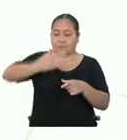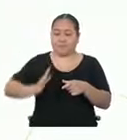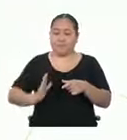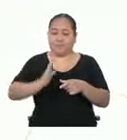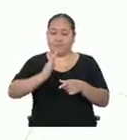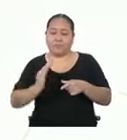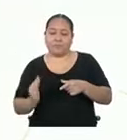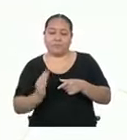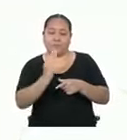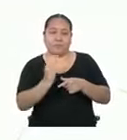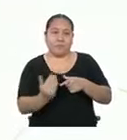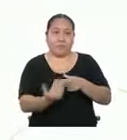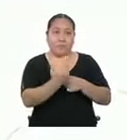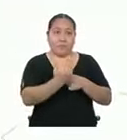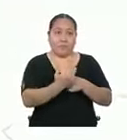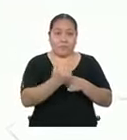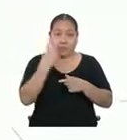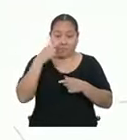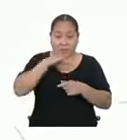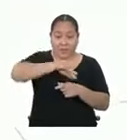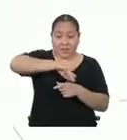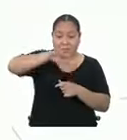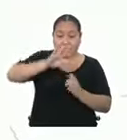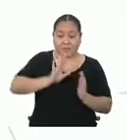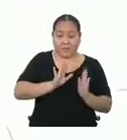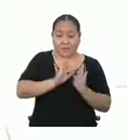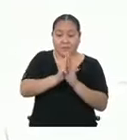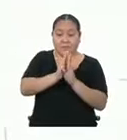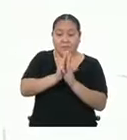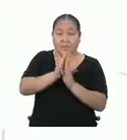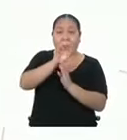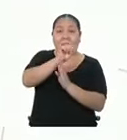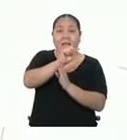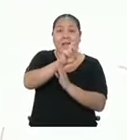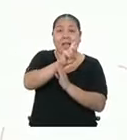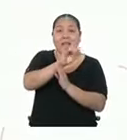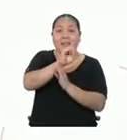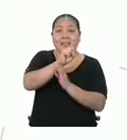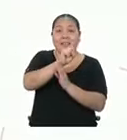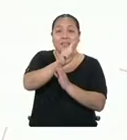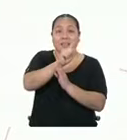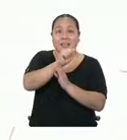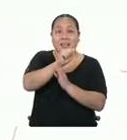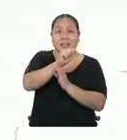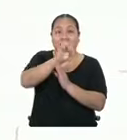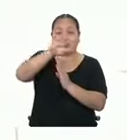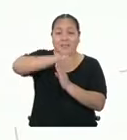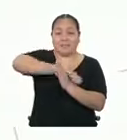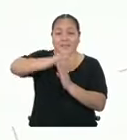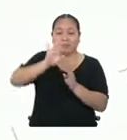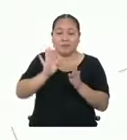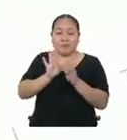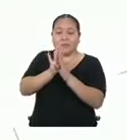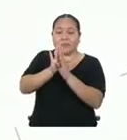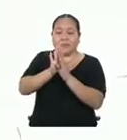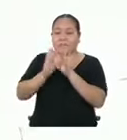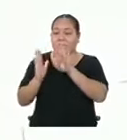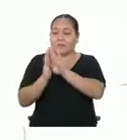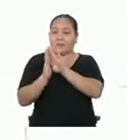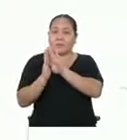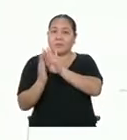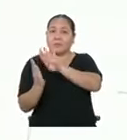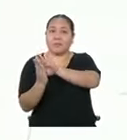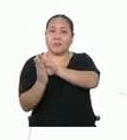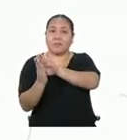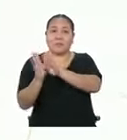Ahora, ese costado? Esa es la arista lateral, es decir, el segmento que une cada vértice de la base